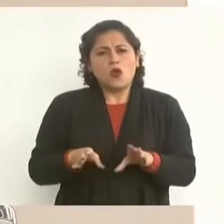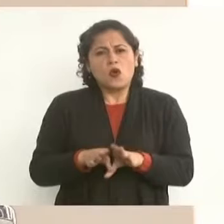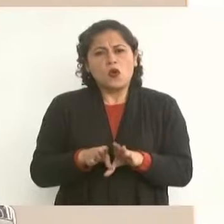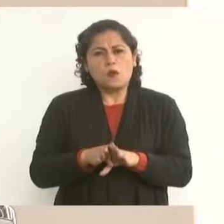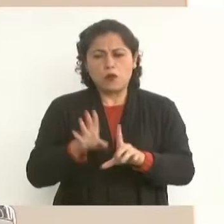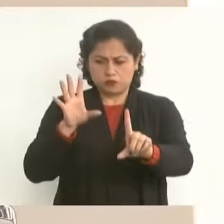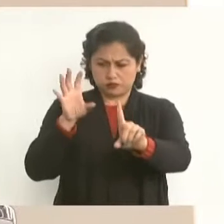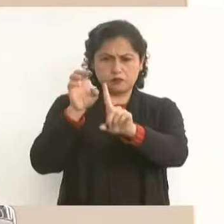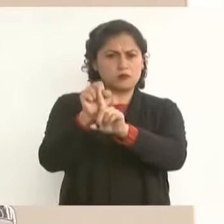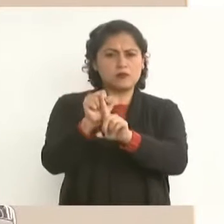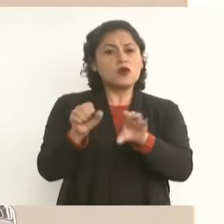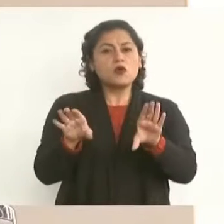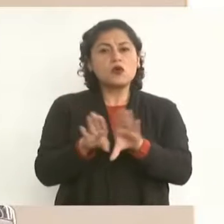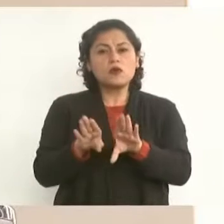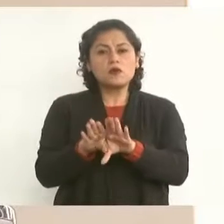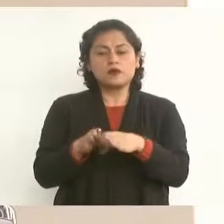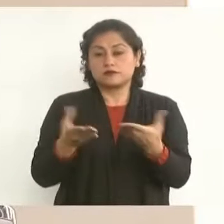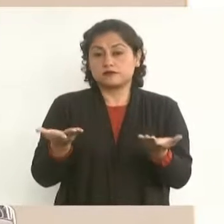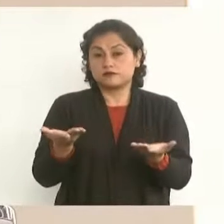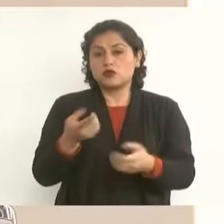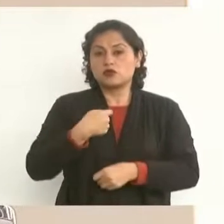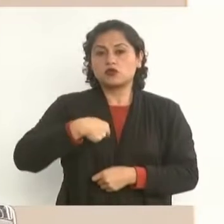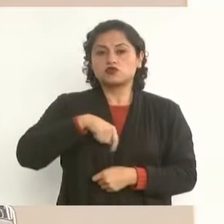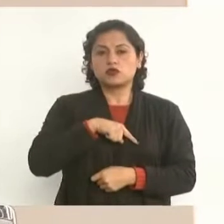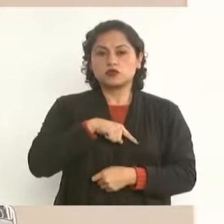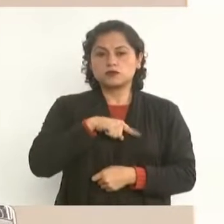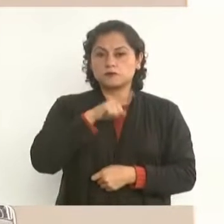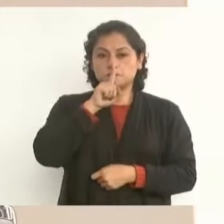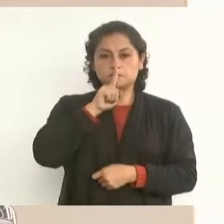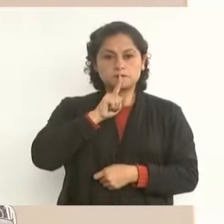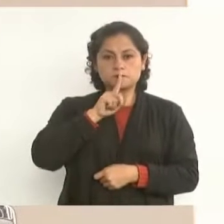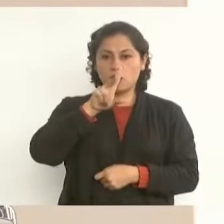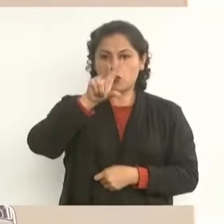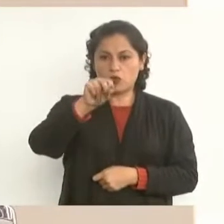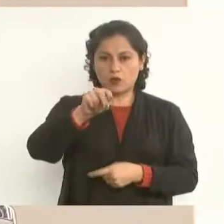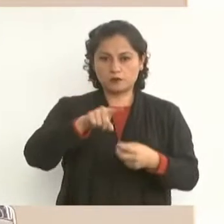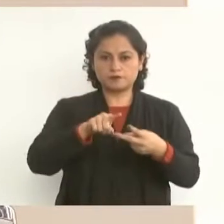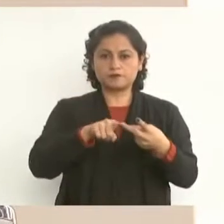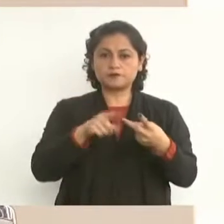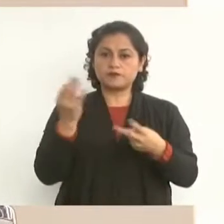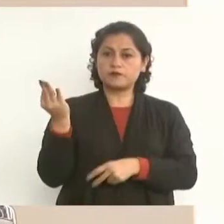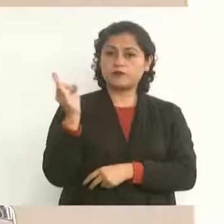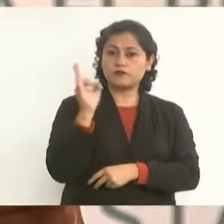No debemos mentir, no debemos traicionar,